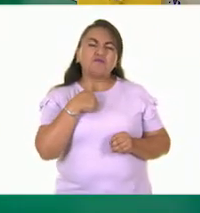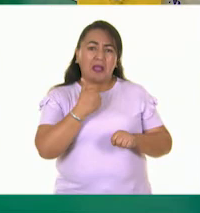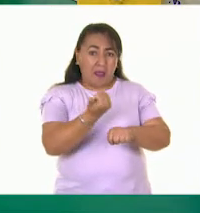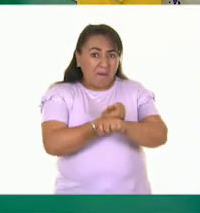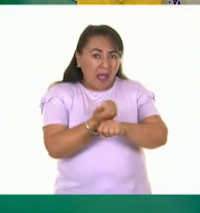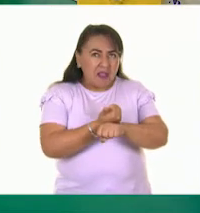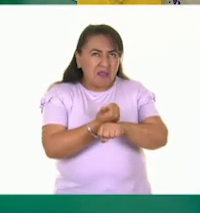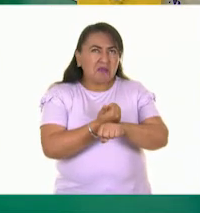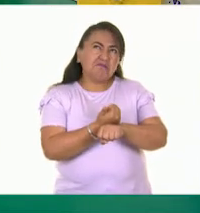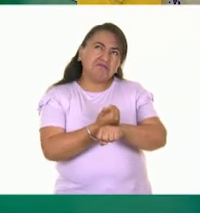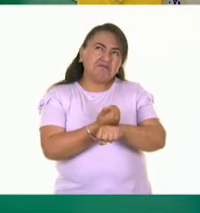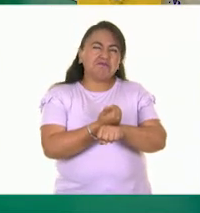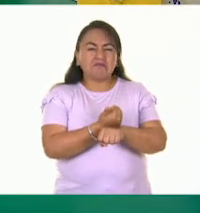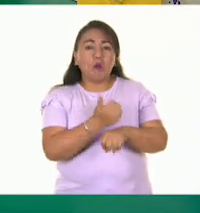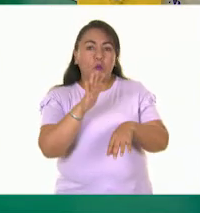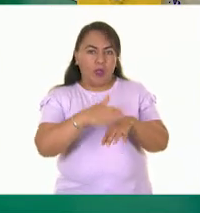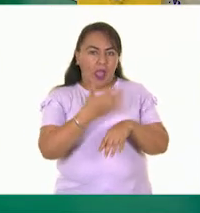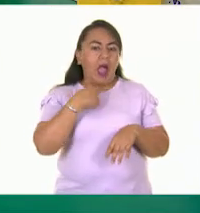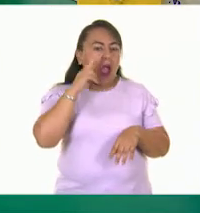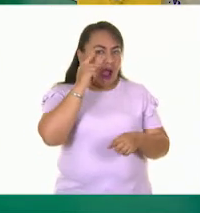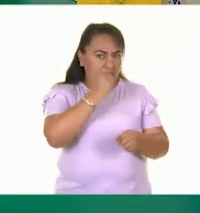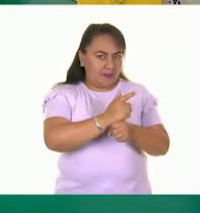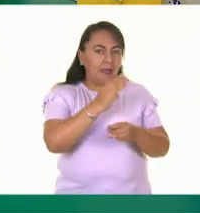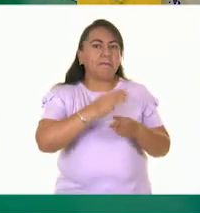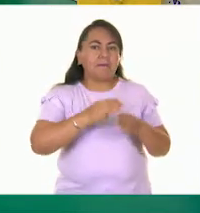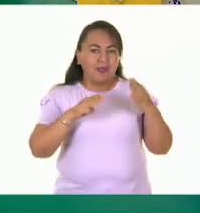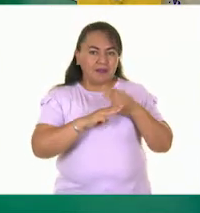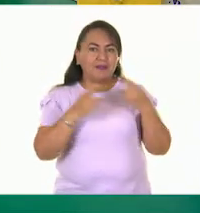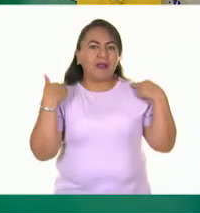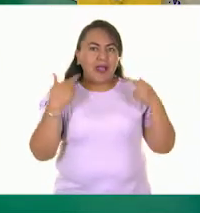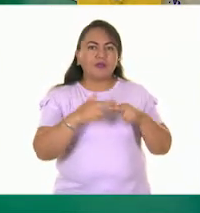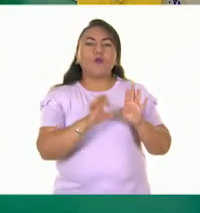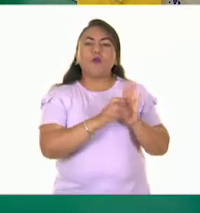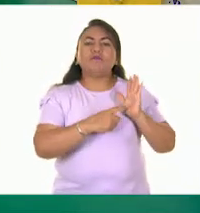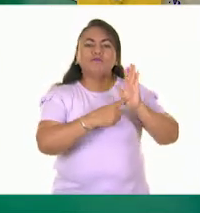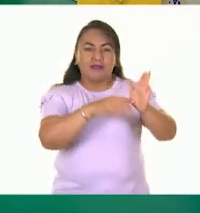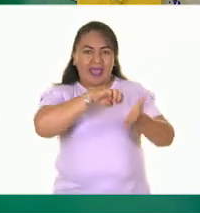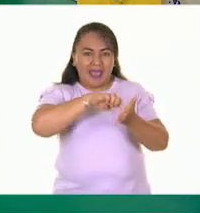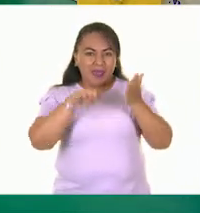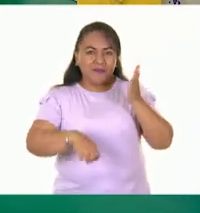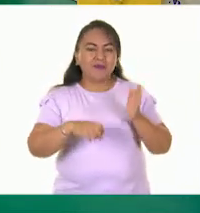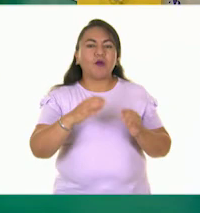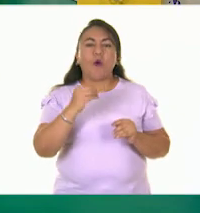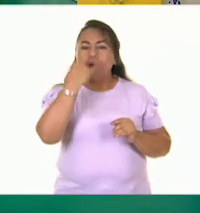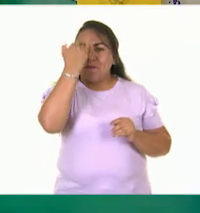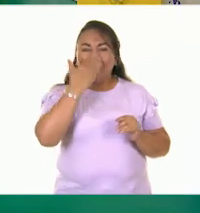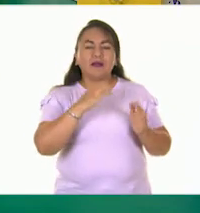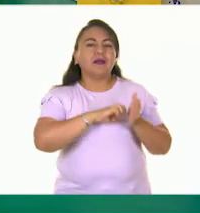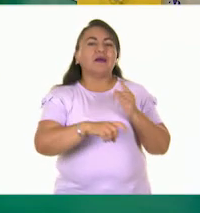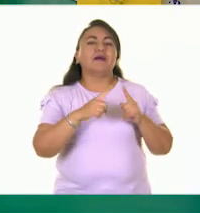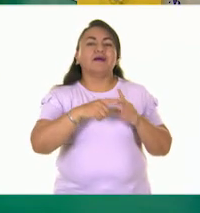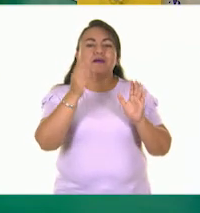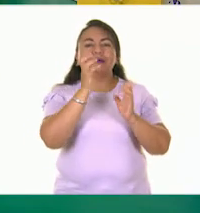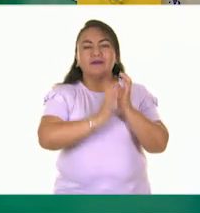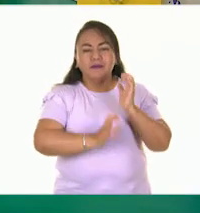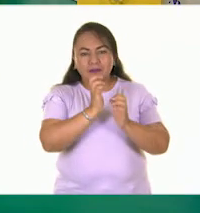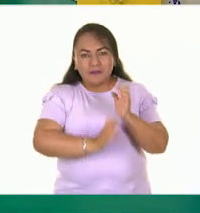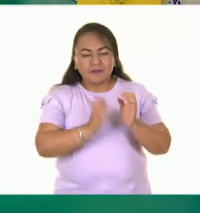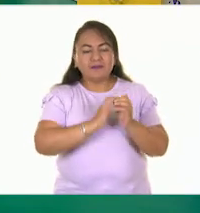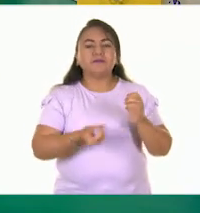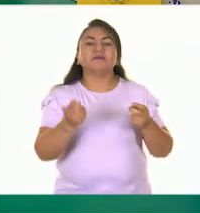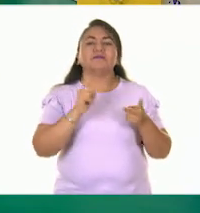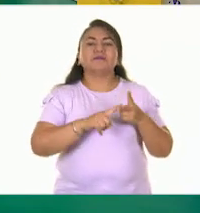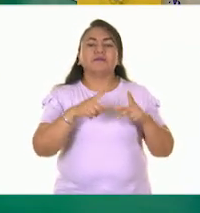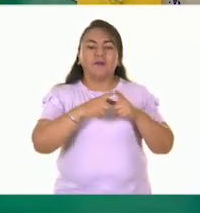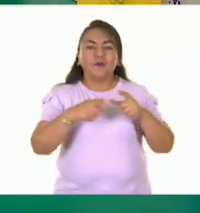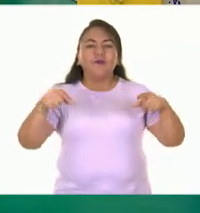amarillo, porque si bien ya reconocí los materiales que el maestro nos mostró, o los que vimos en las imágenes, como el rayador, las